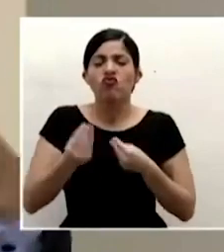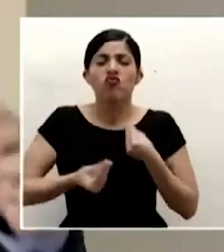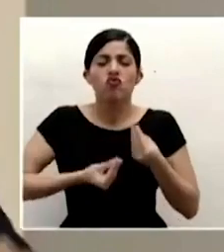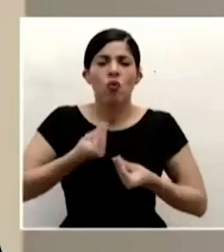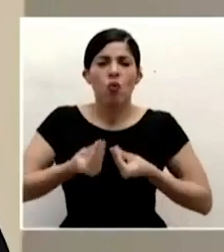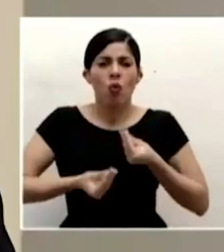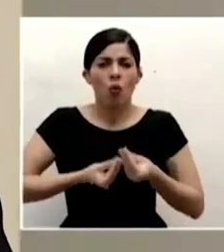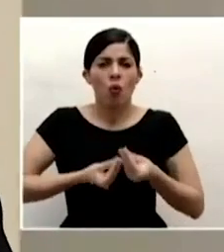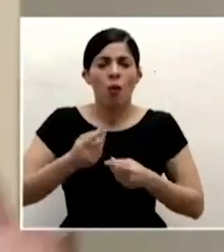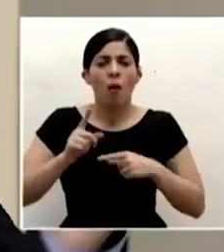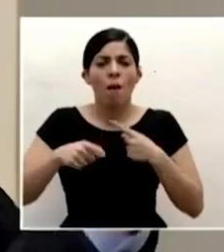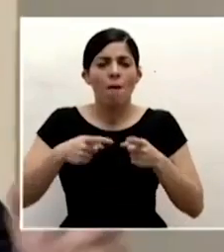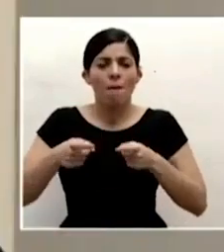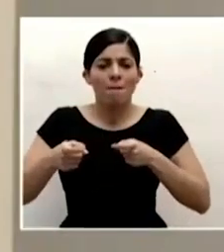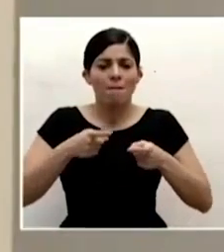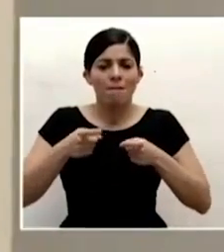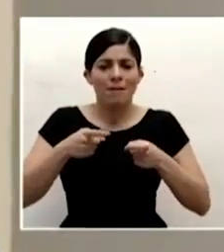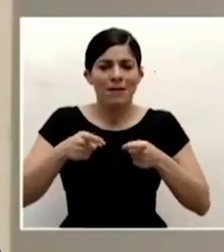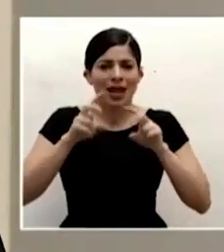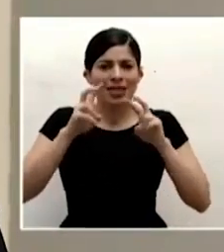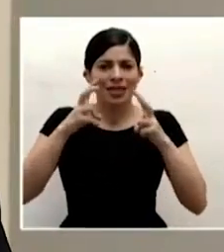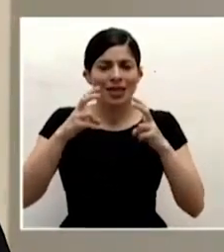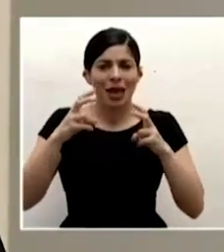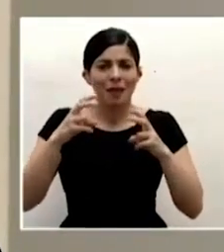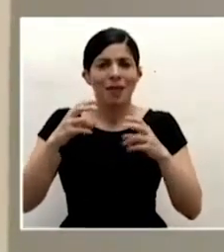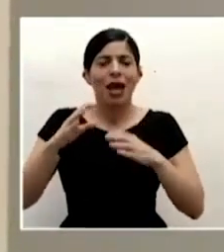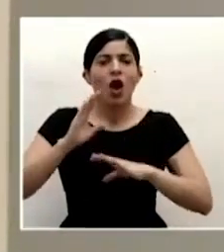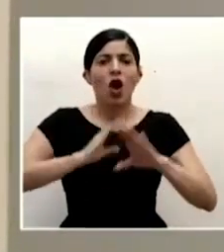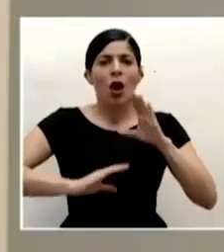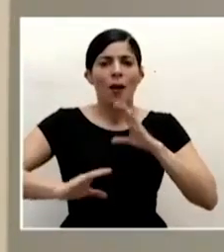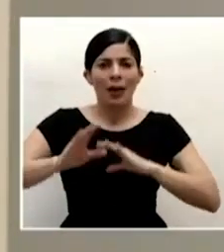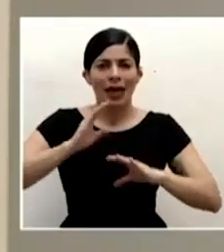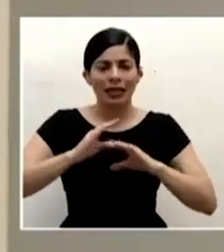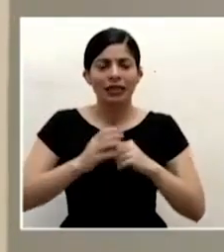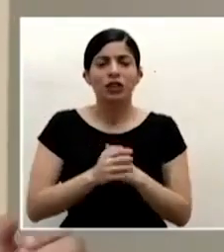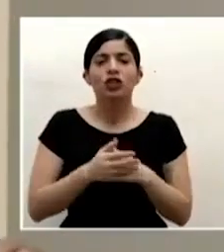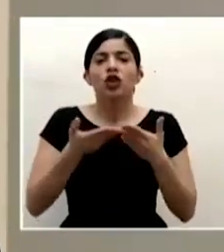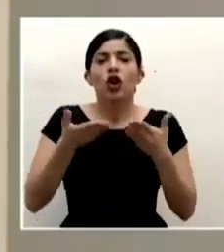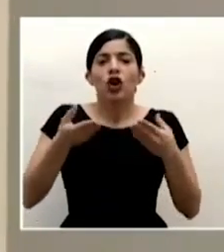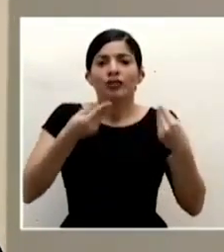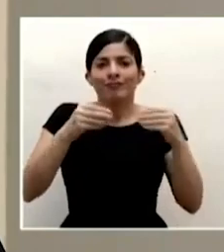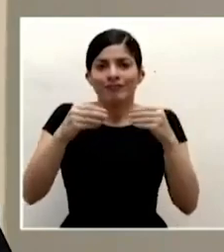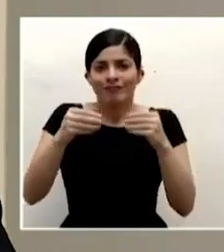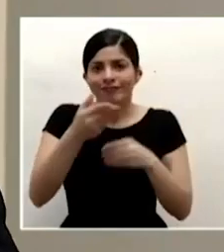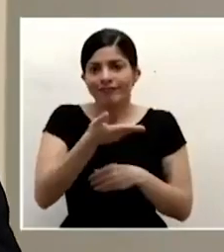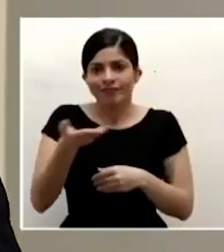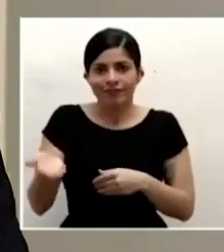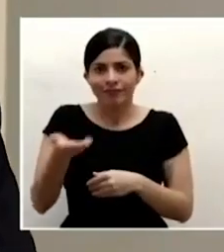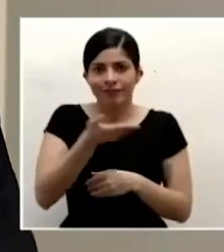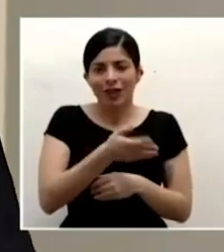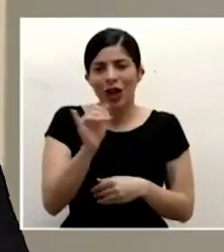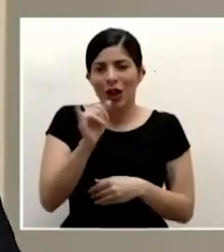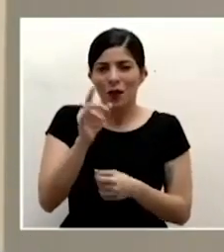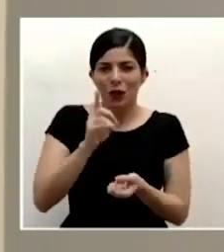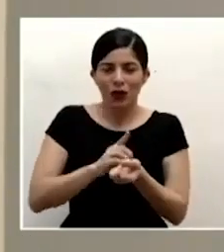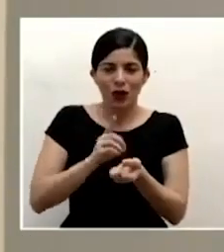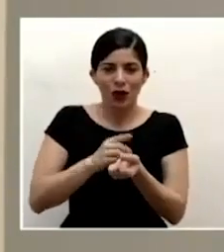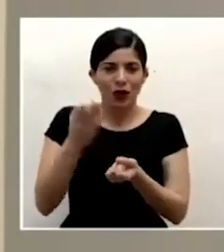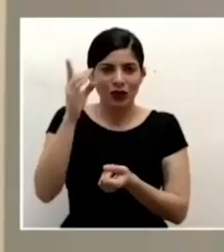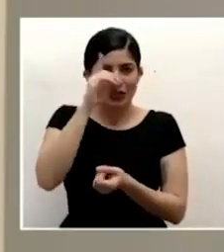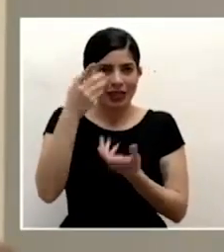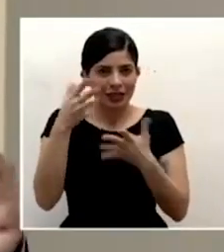vamos a maniobrar el tema de los flujos comerciales de las cadenas de suministro como lo acaba de señalar también el doctor